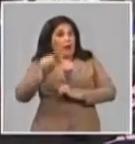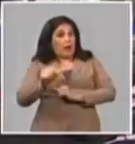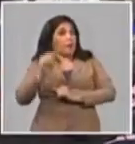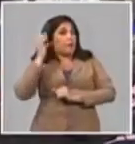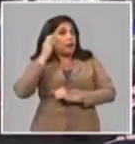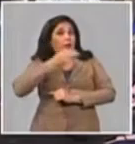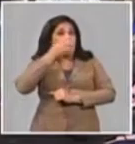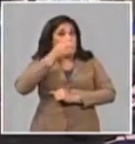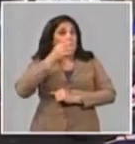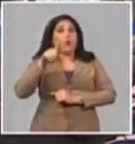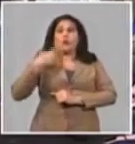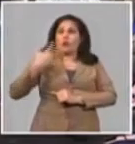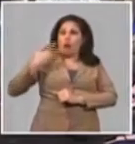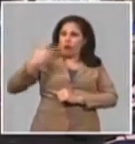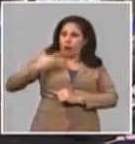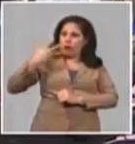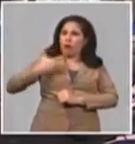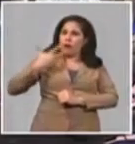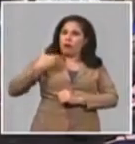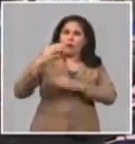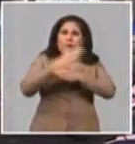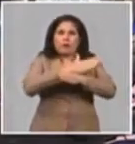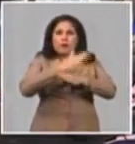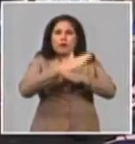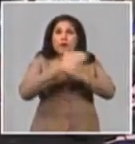tenemos las quejas que se han